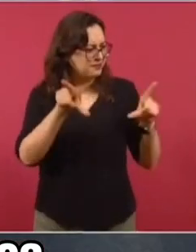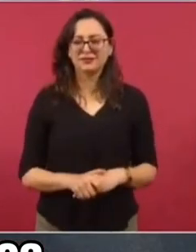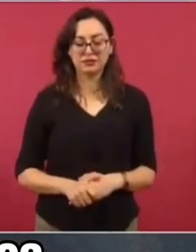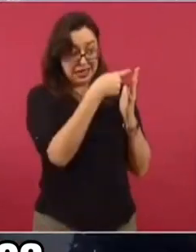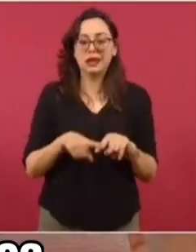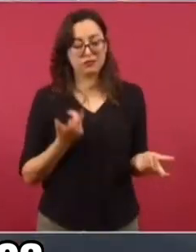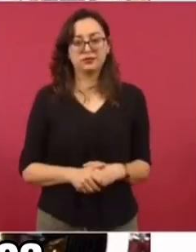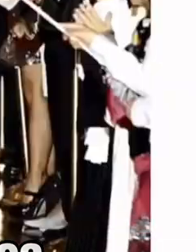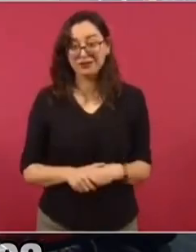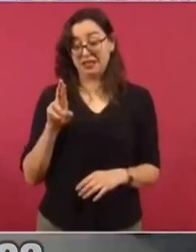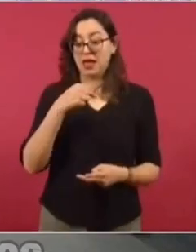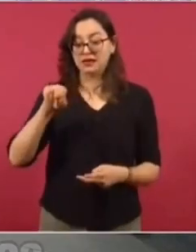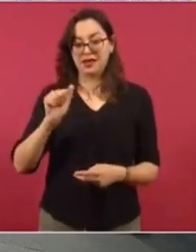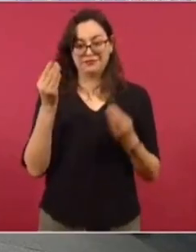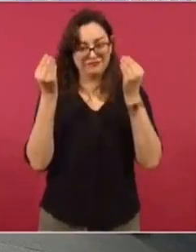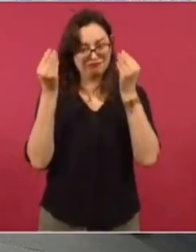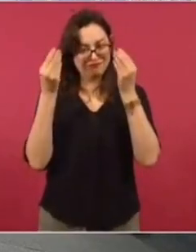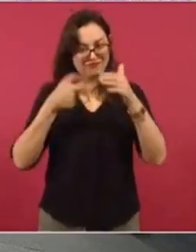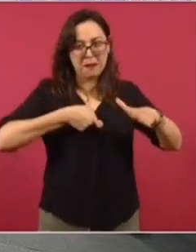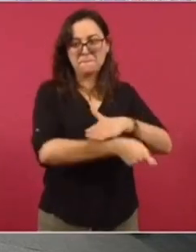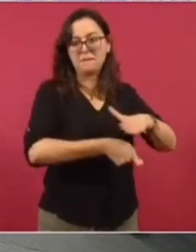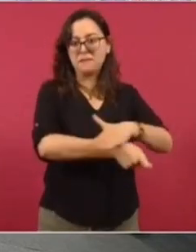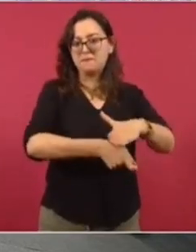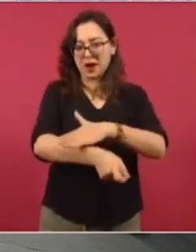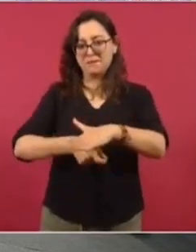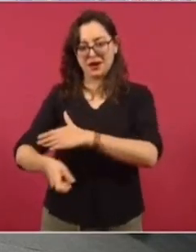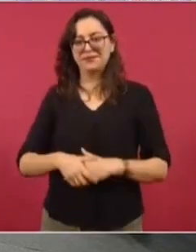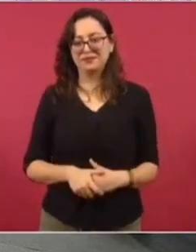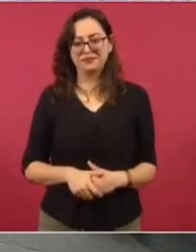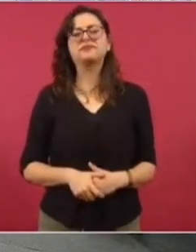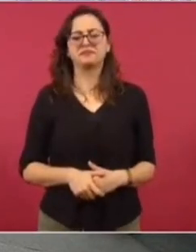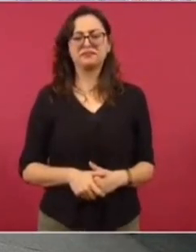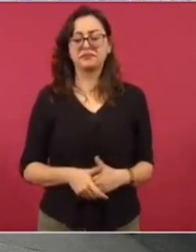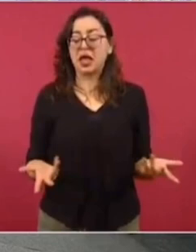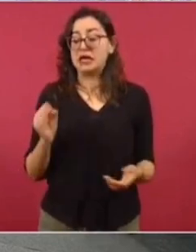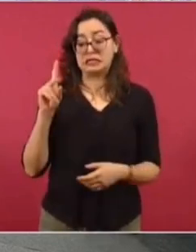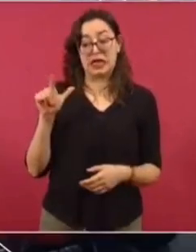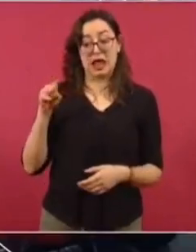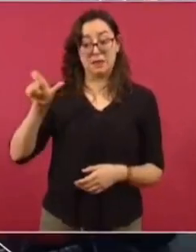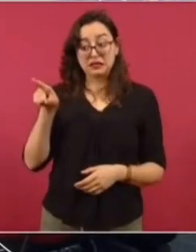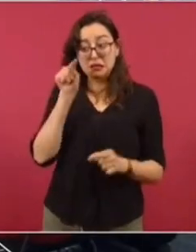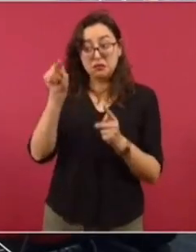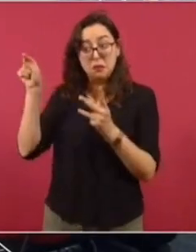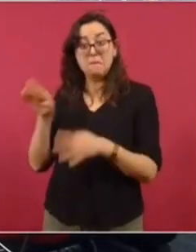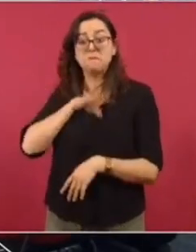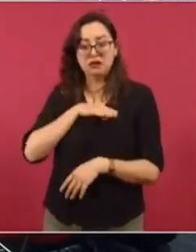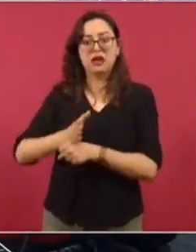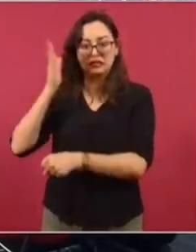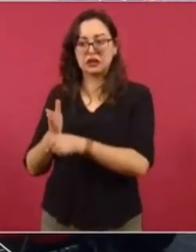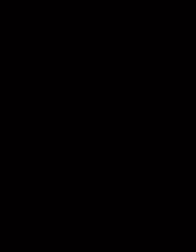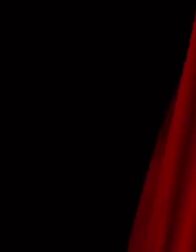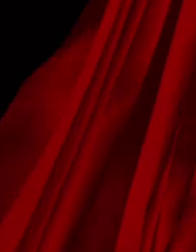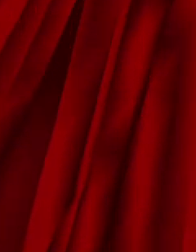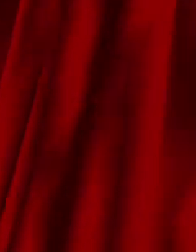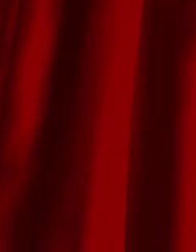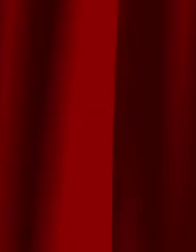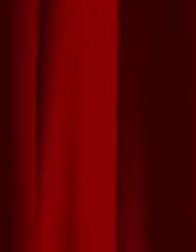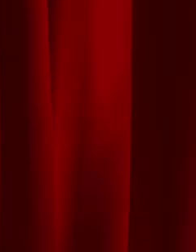entonces se va a castigar a los ¿y se va a estar informando? sí, y se va a estar informando ya vámonos a desayunar